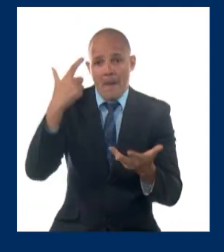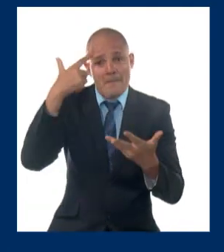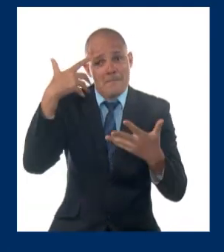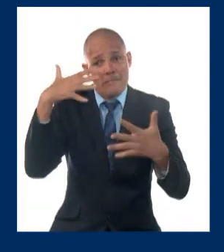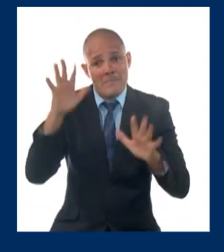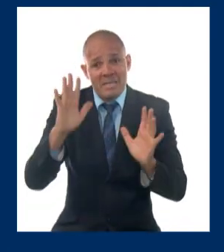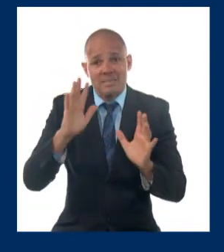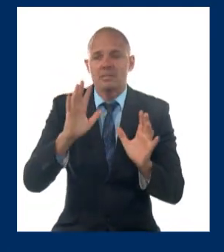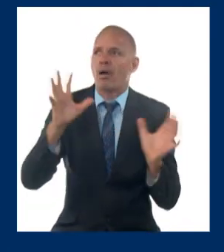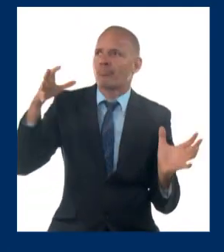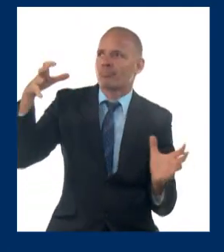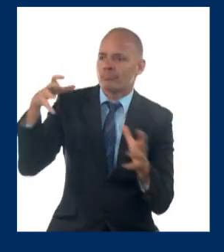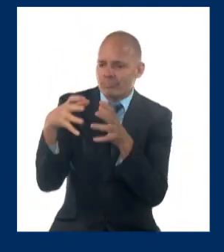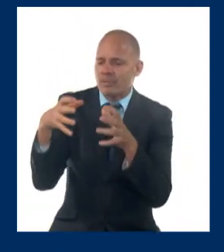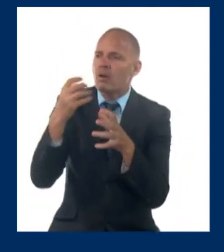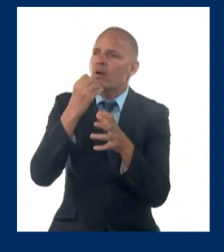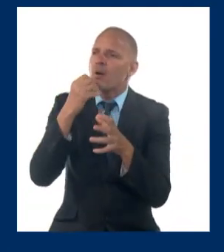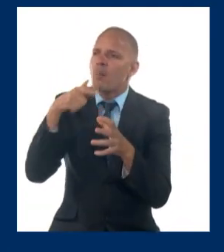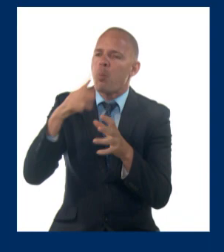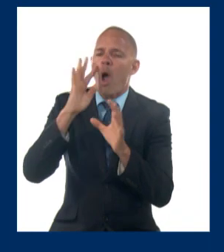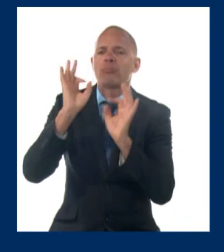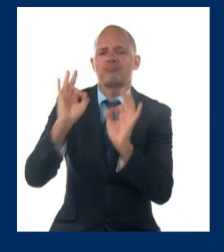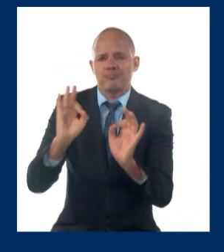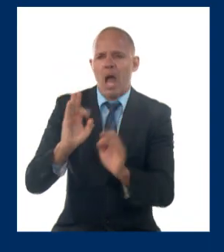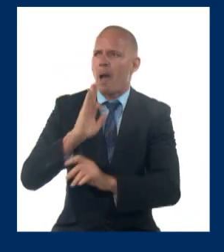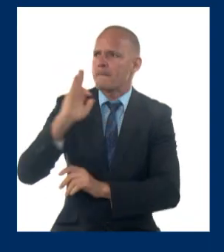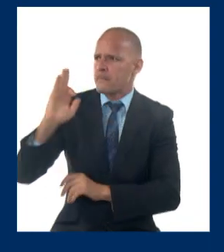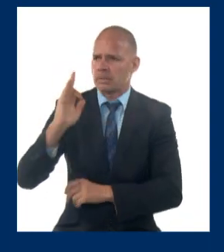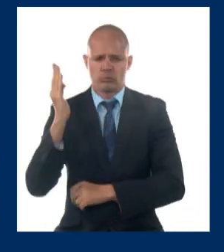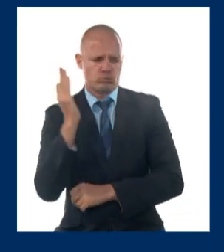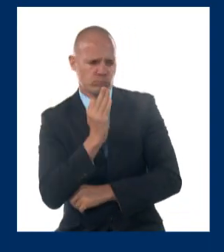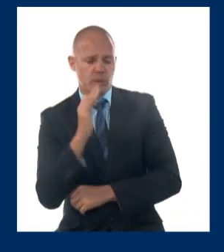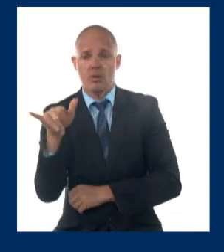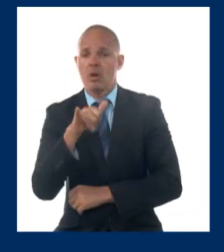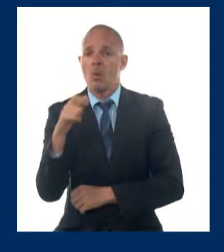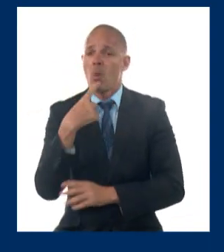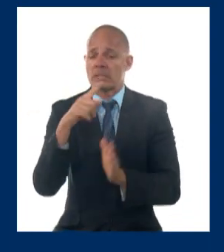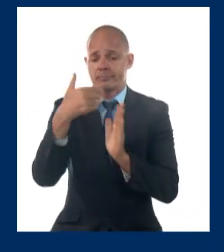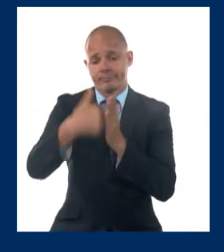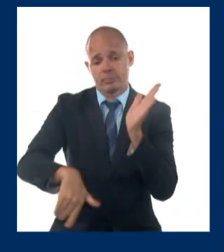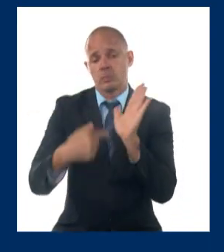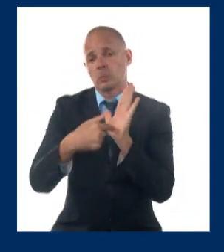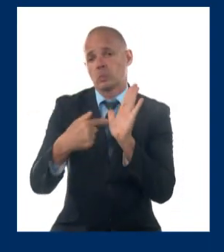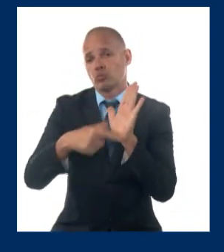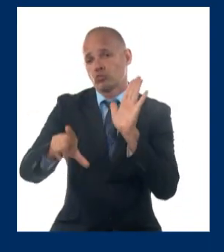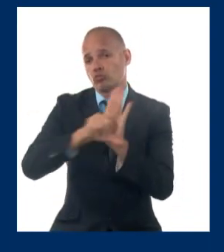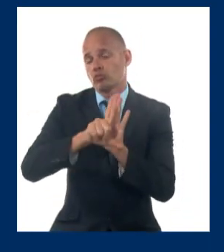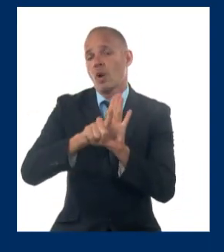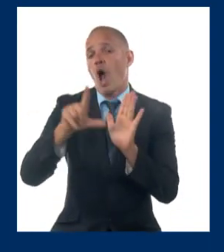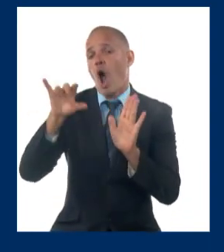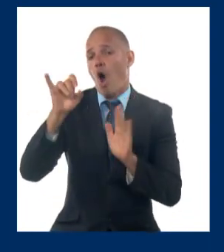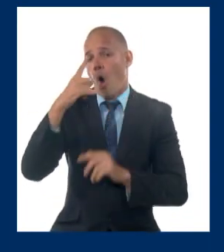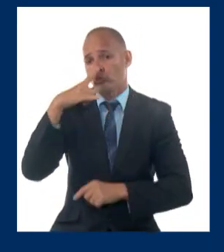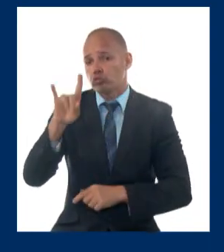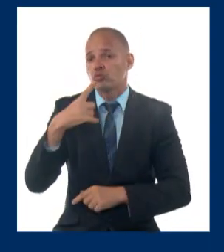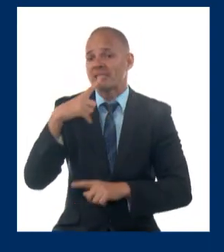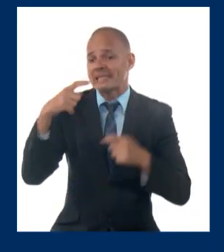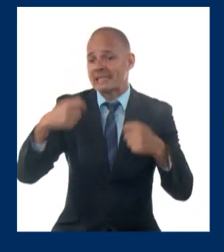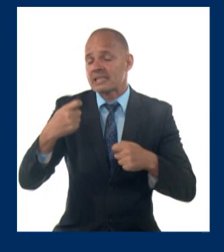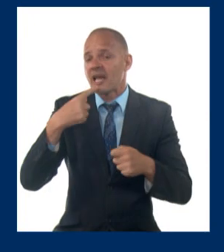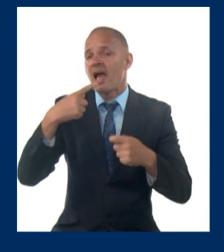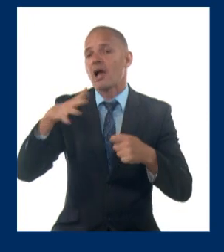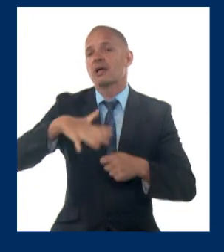que reafirme el estricto respeto a la Carta de las Naciones Unidas, el derecho internacional y los